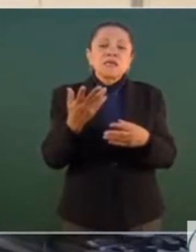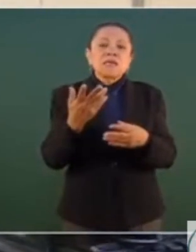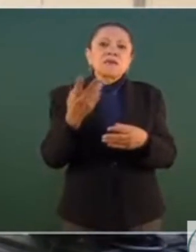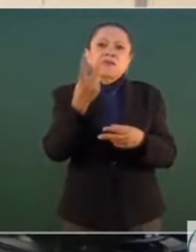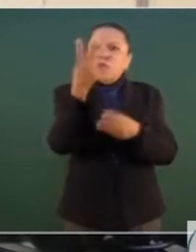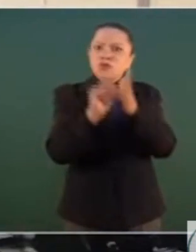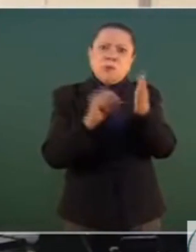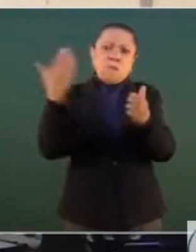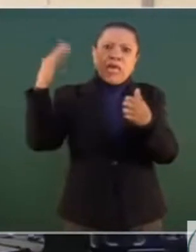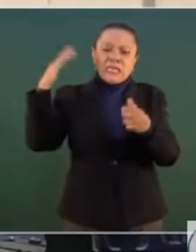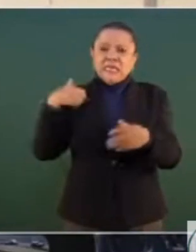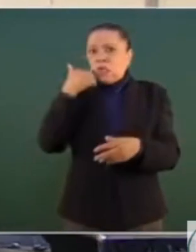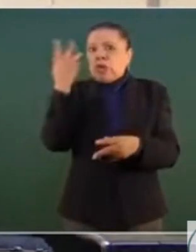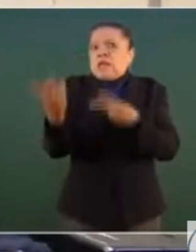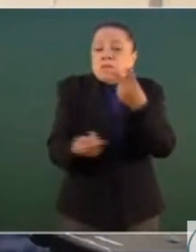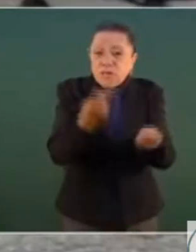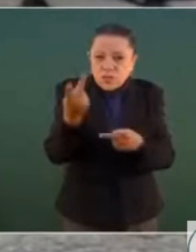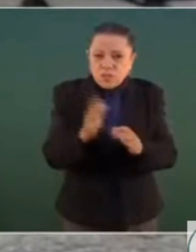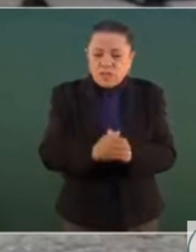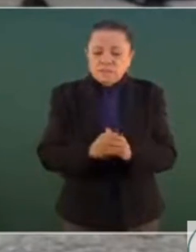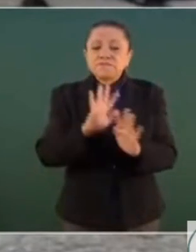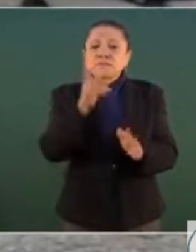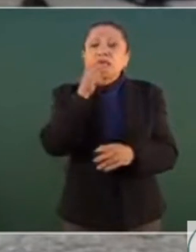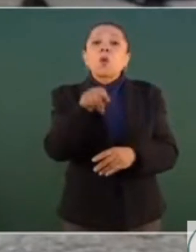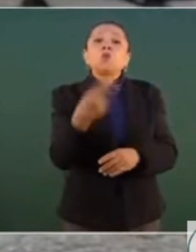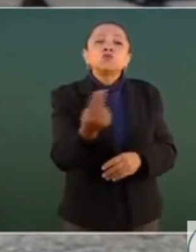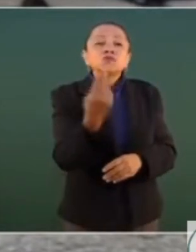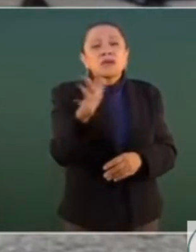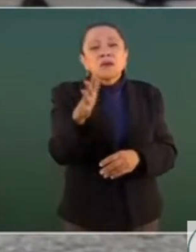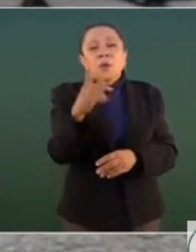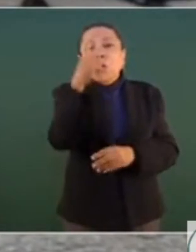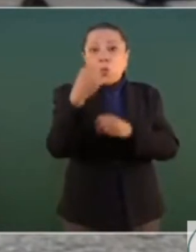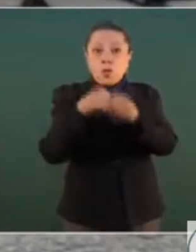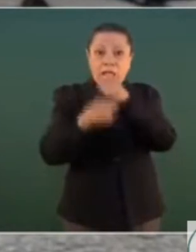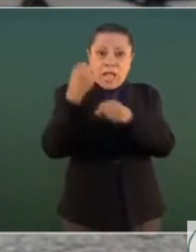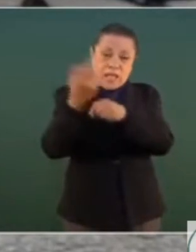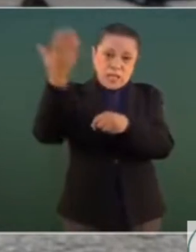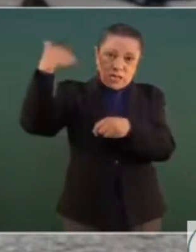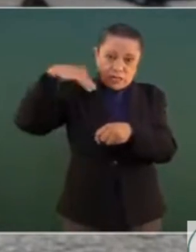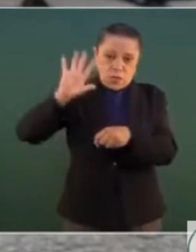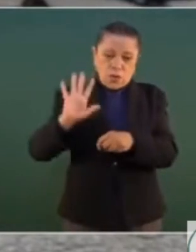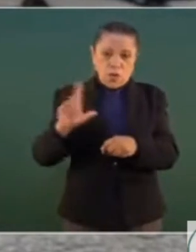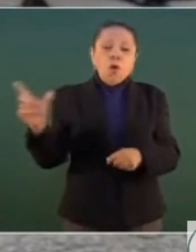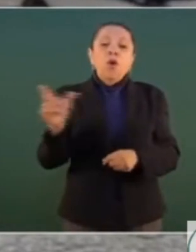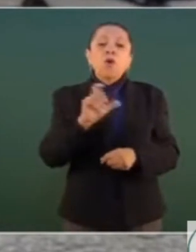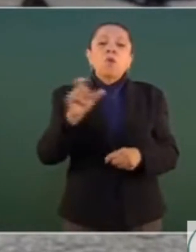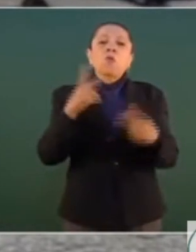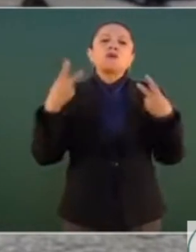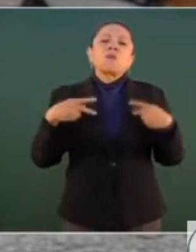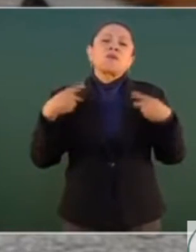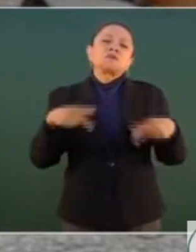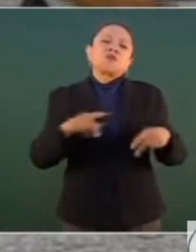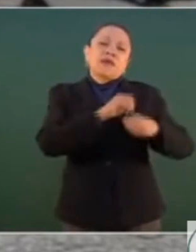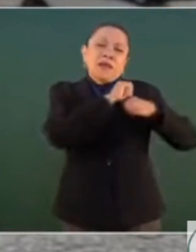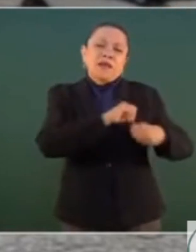de meses. Usted hace un año, más o menos, cuando salió la persona que estaba encargada de CONAPRED,